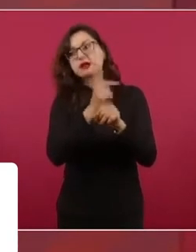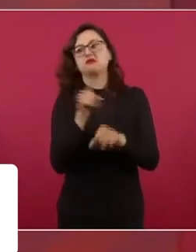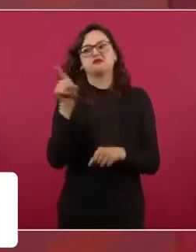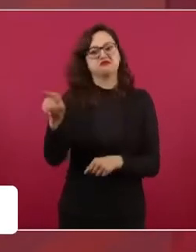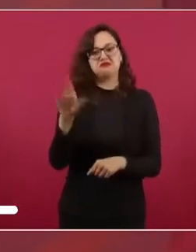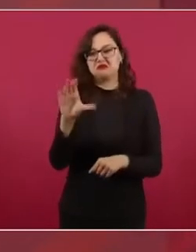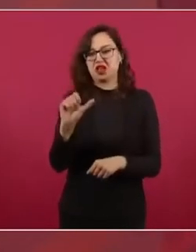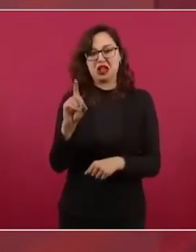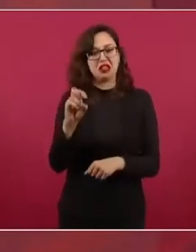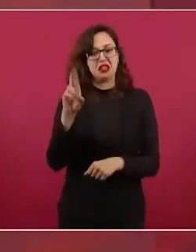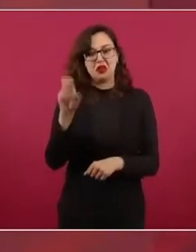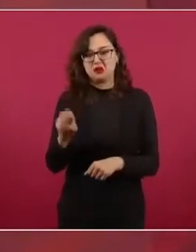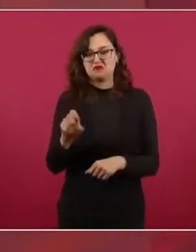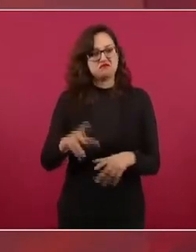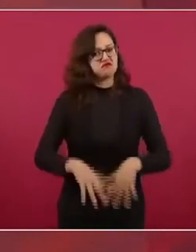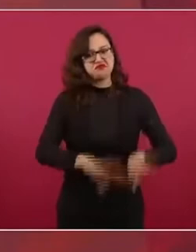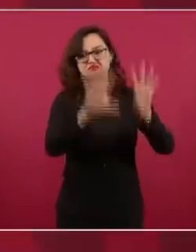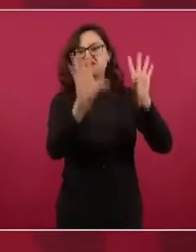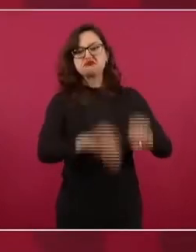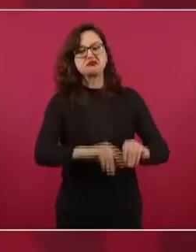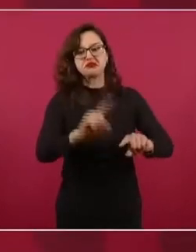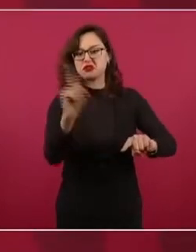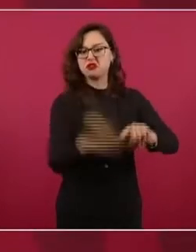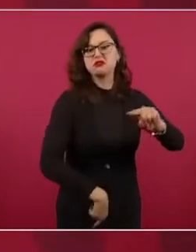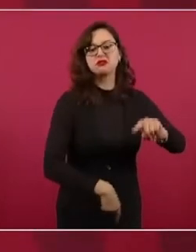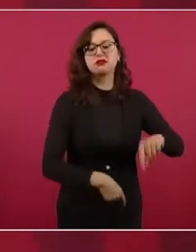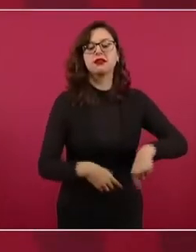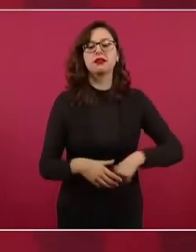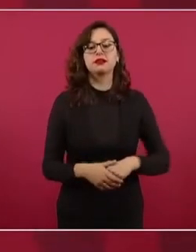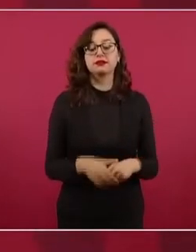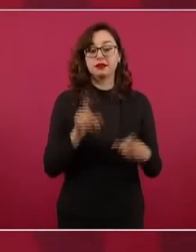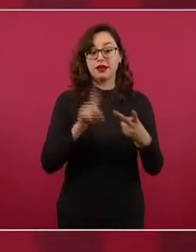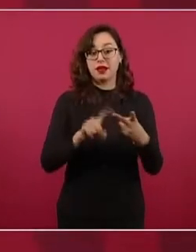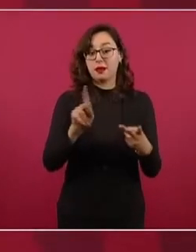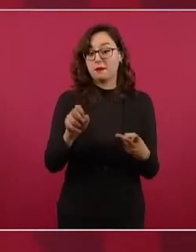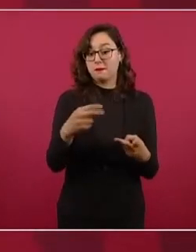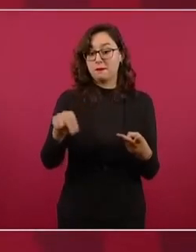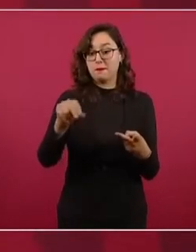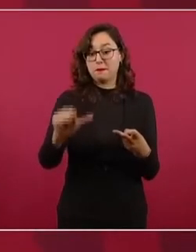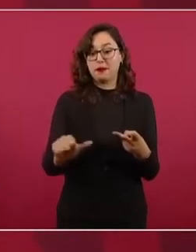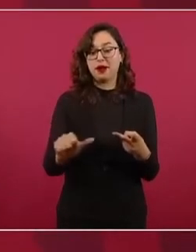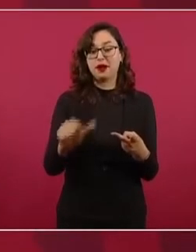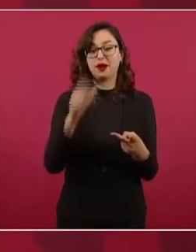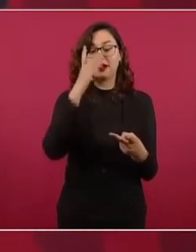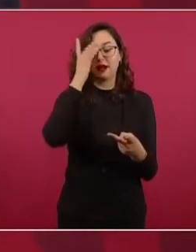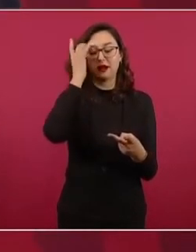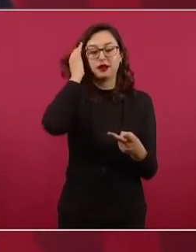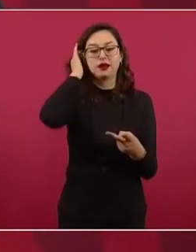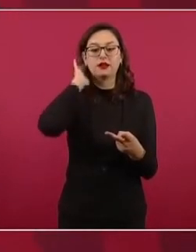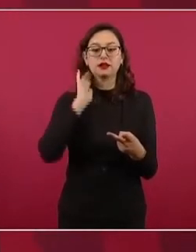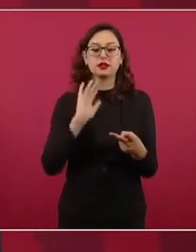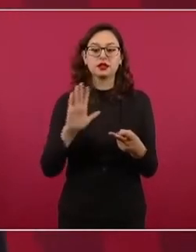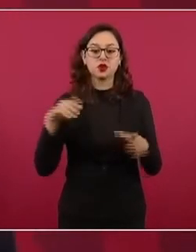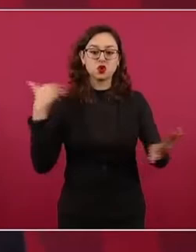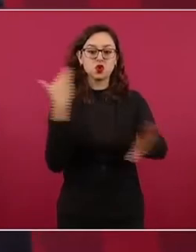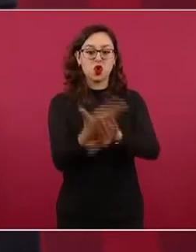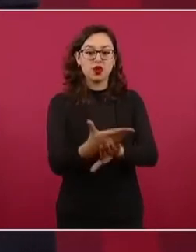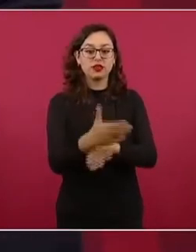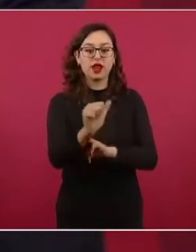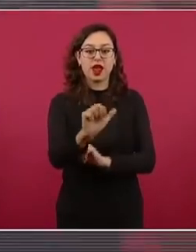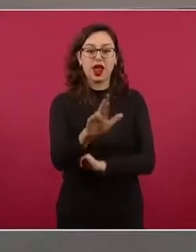Con Peña Nieto, Carmen Aristegui